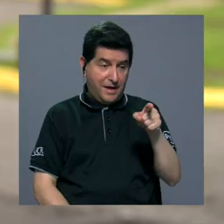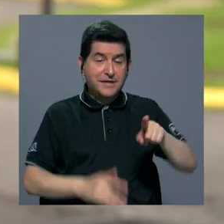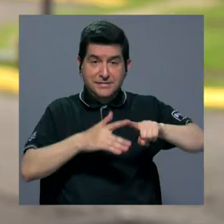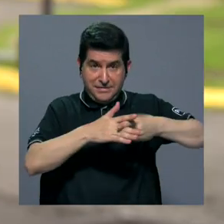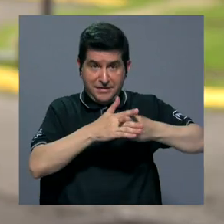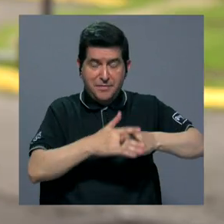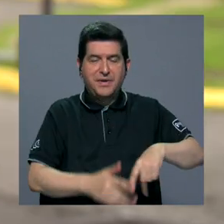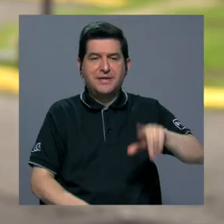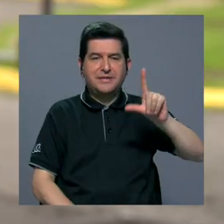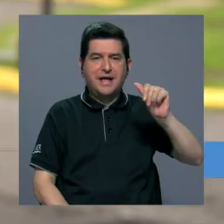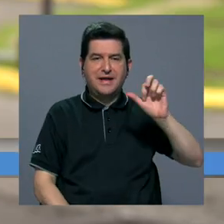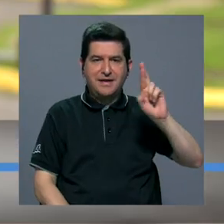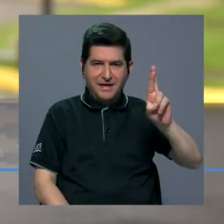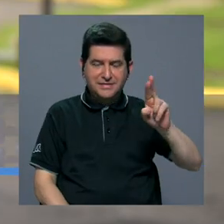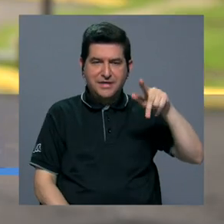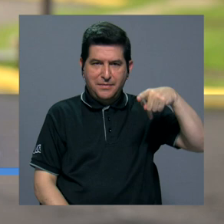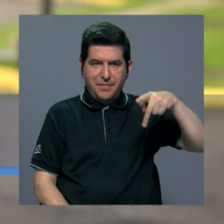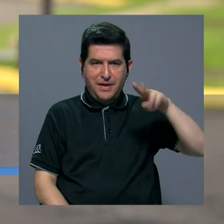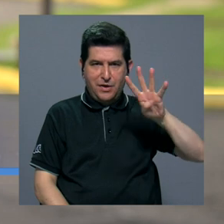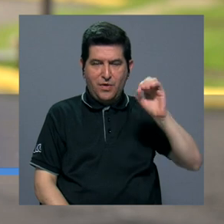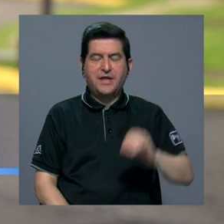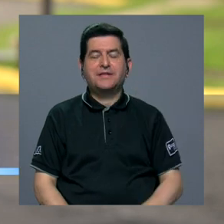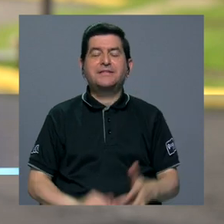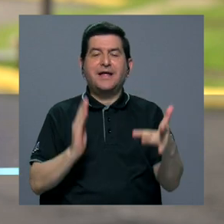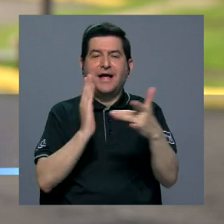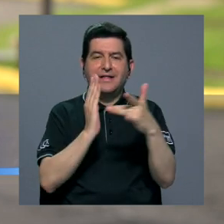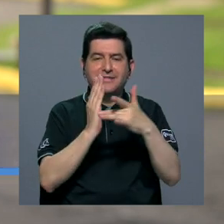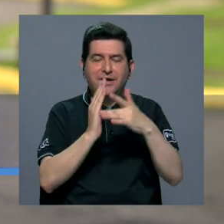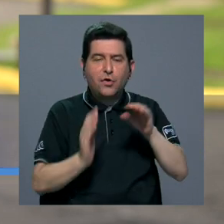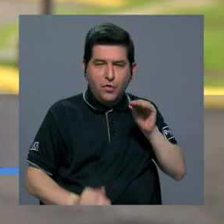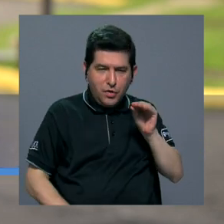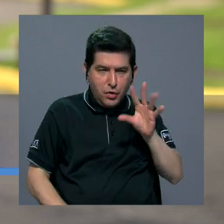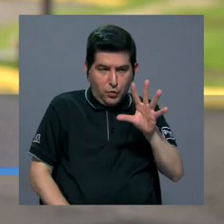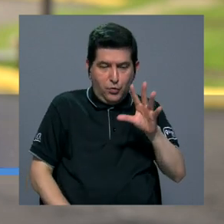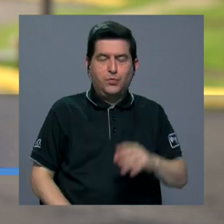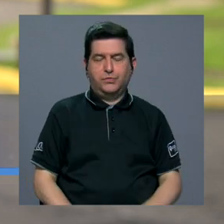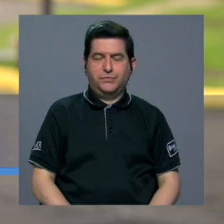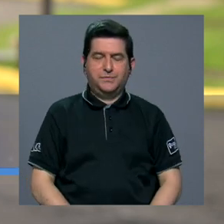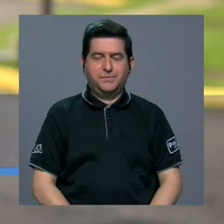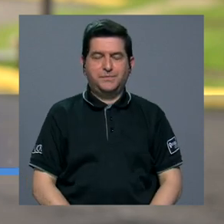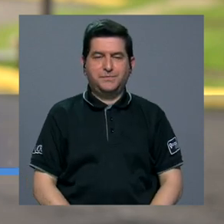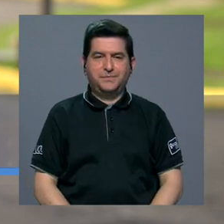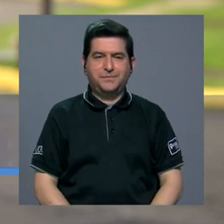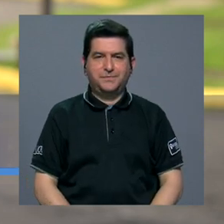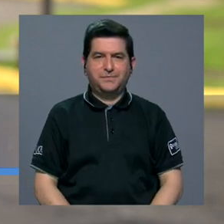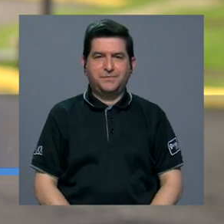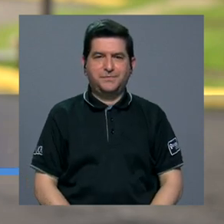escáner P40 lo que hace funciona por medio de tecnología láser, por medio de luz.